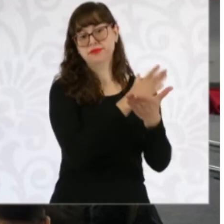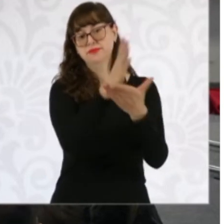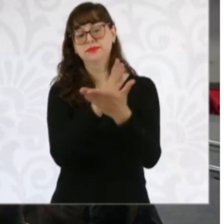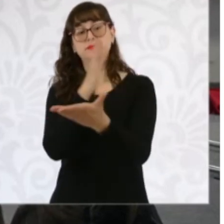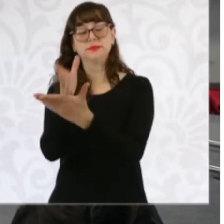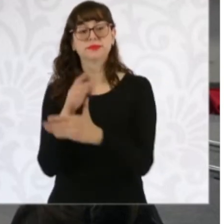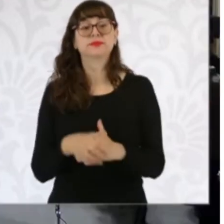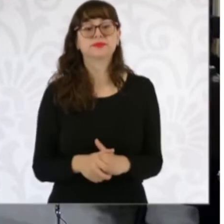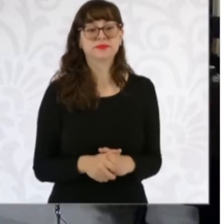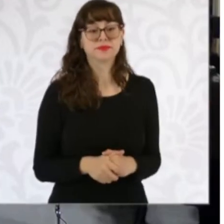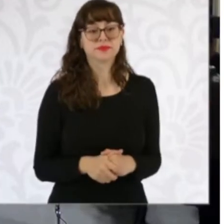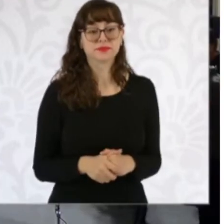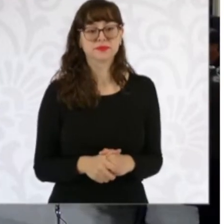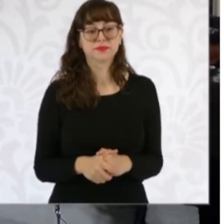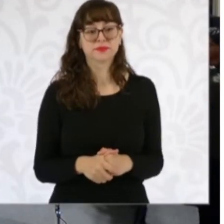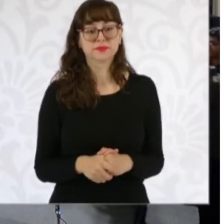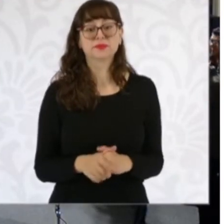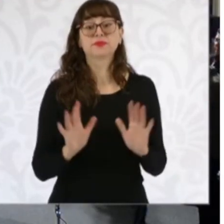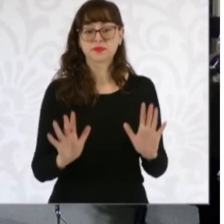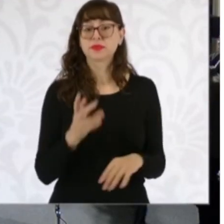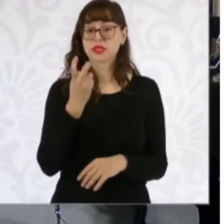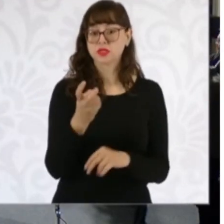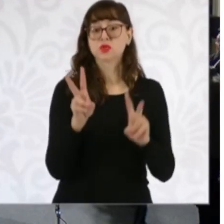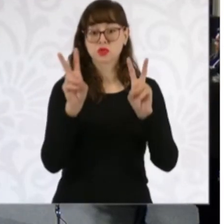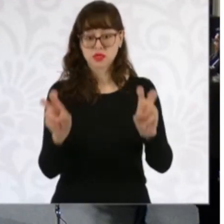Muy bien, ahí termina lo que tiene que ver con el informe.